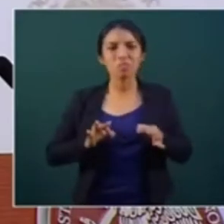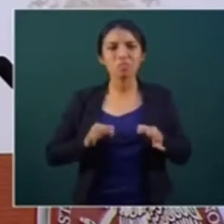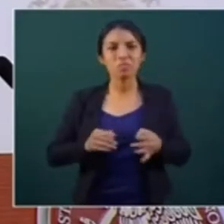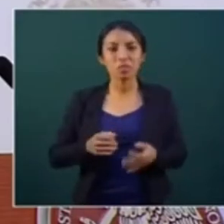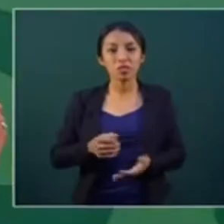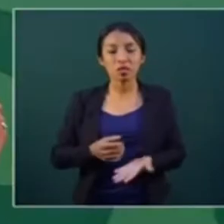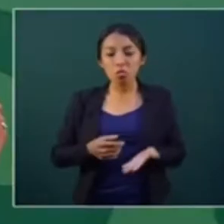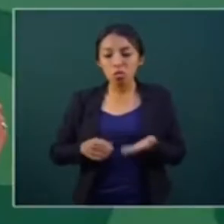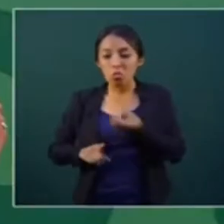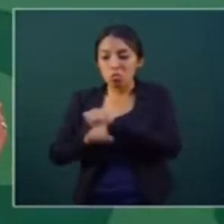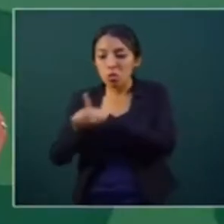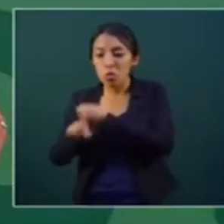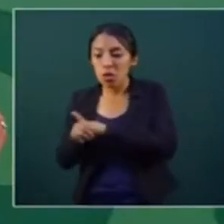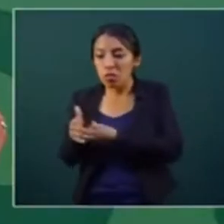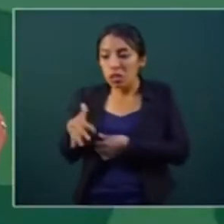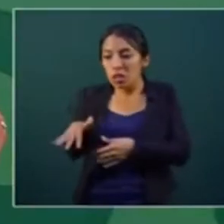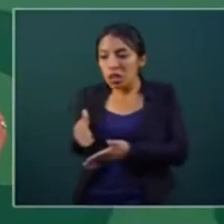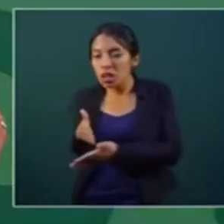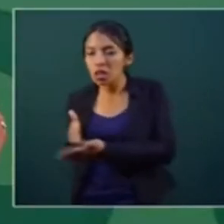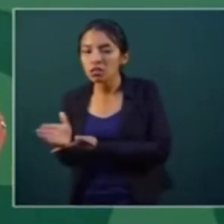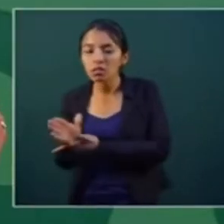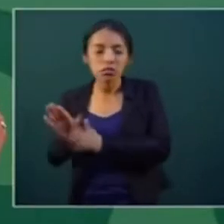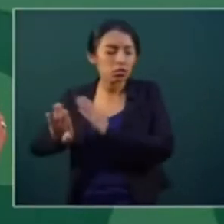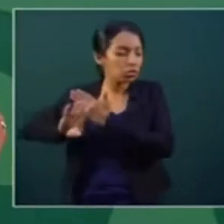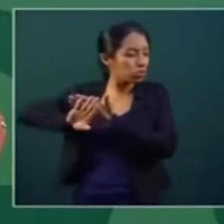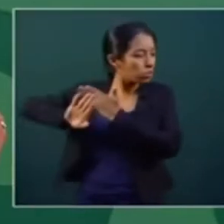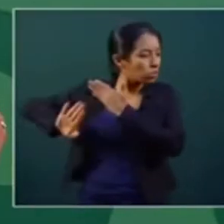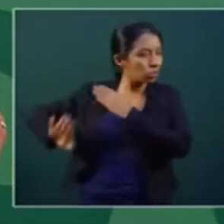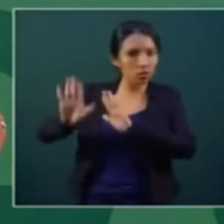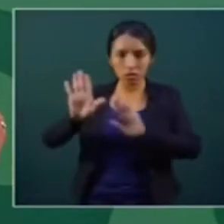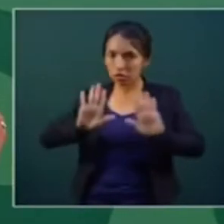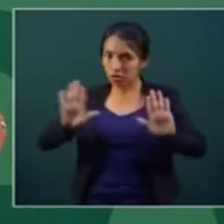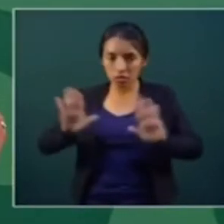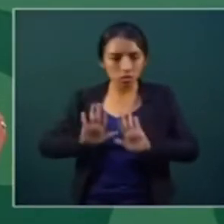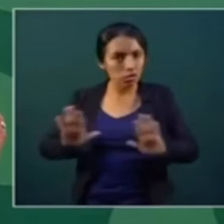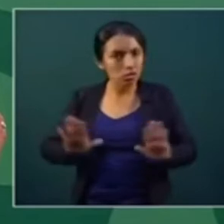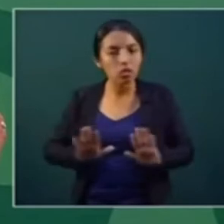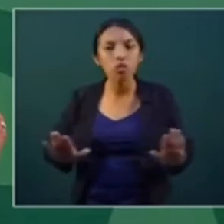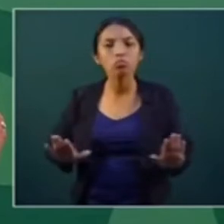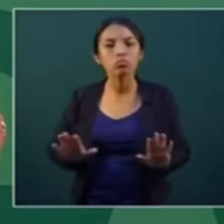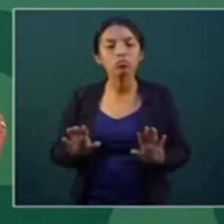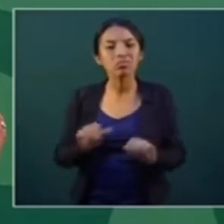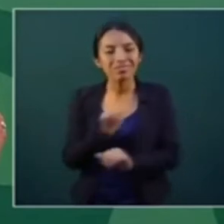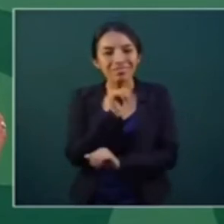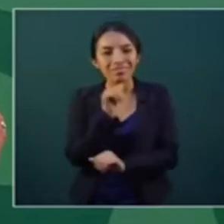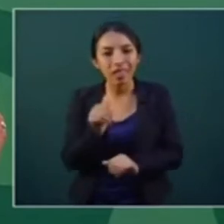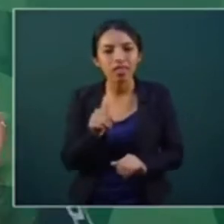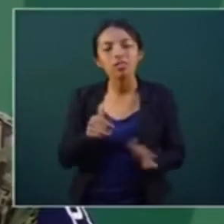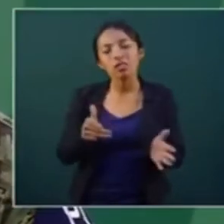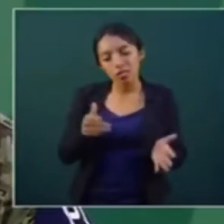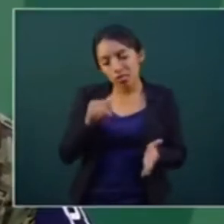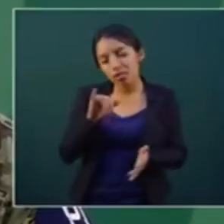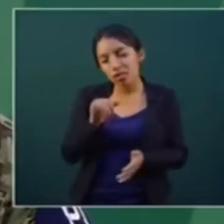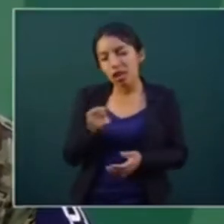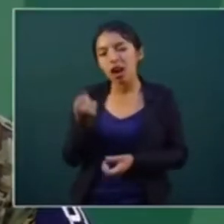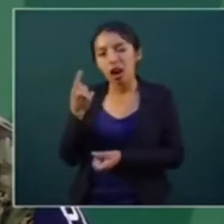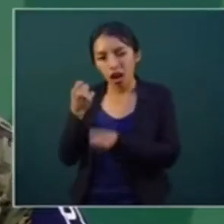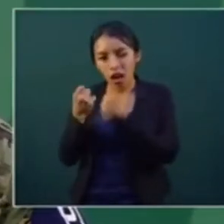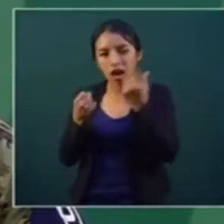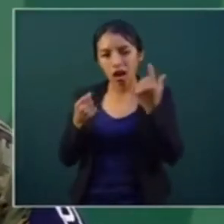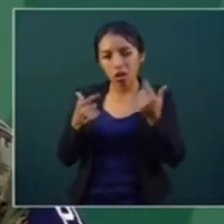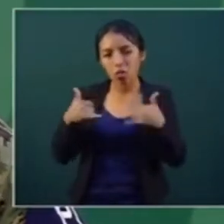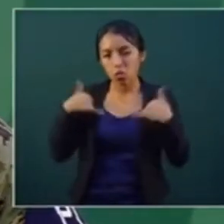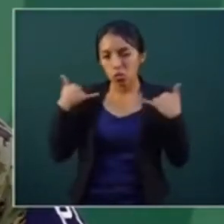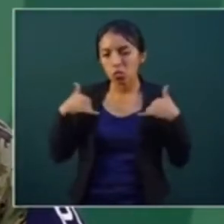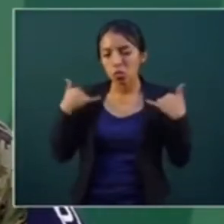en problemas. Tenemos, sí, jóvenes que salen y que toman otro rumbo, pero son castigados.